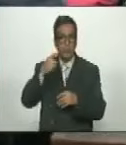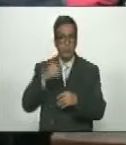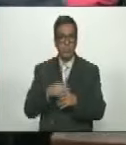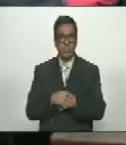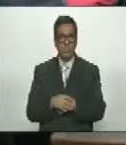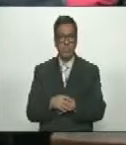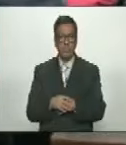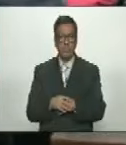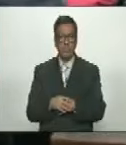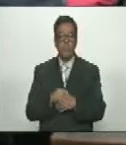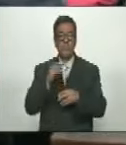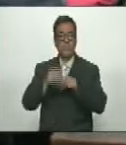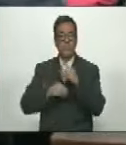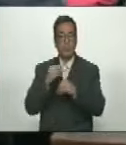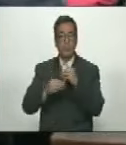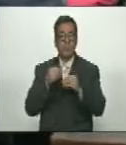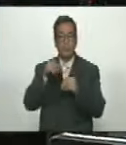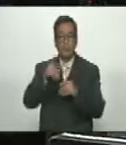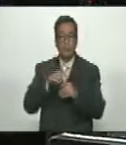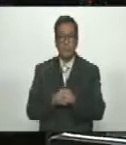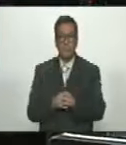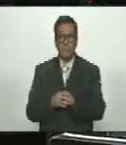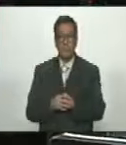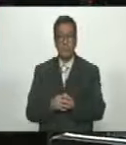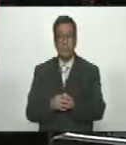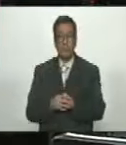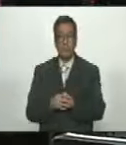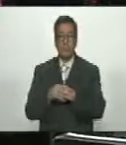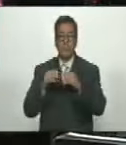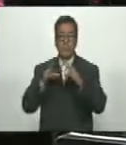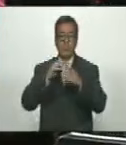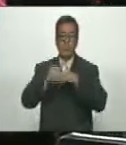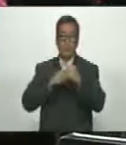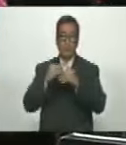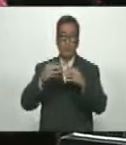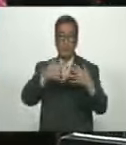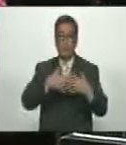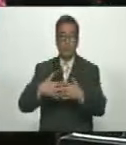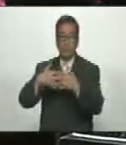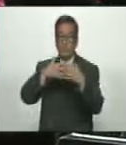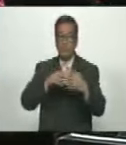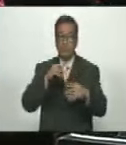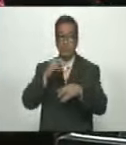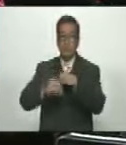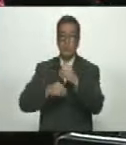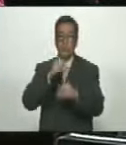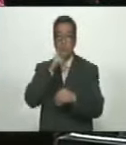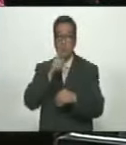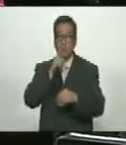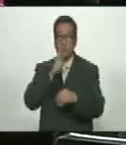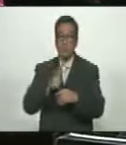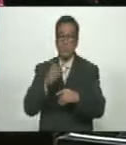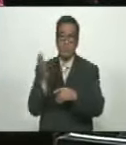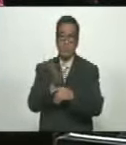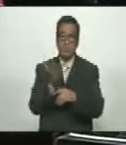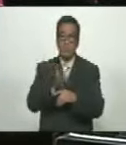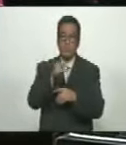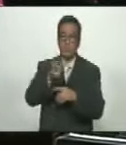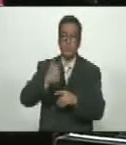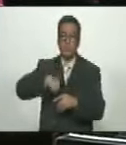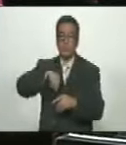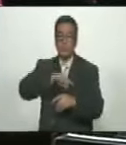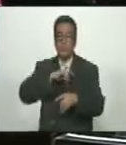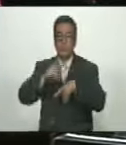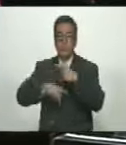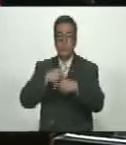como las medidas criminales del imperio norteamericano dañaron nuestra